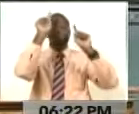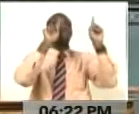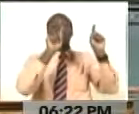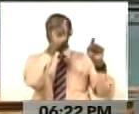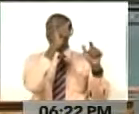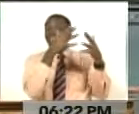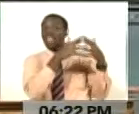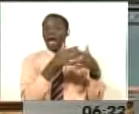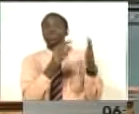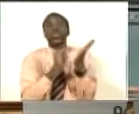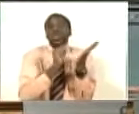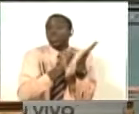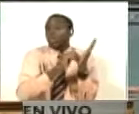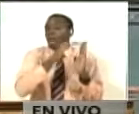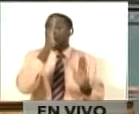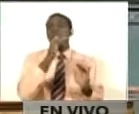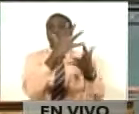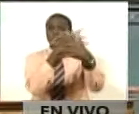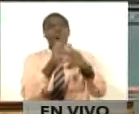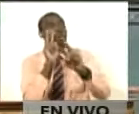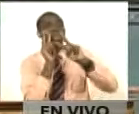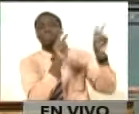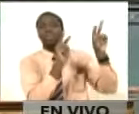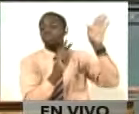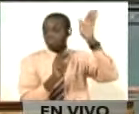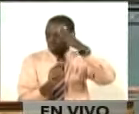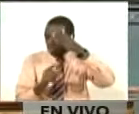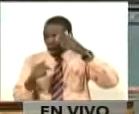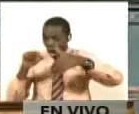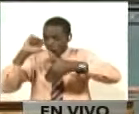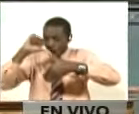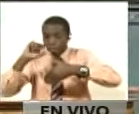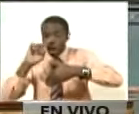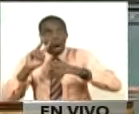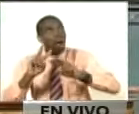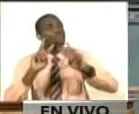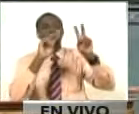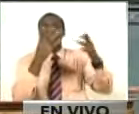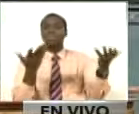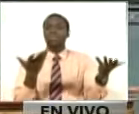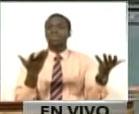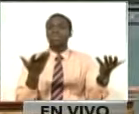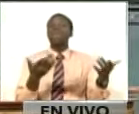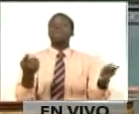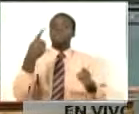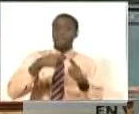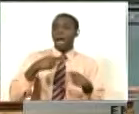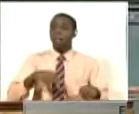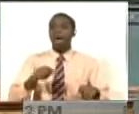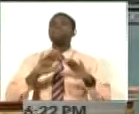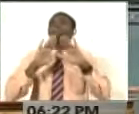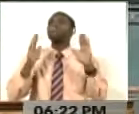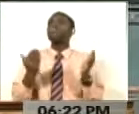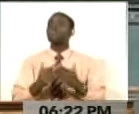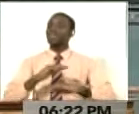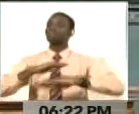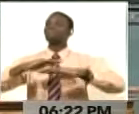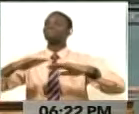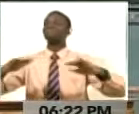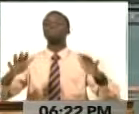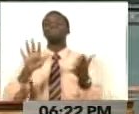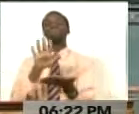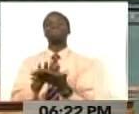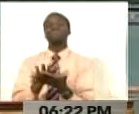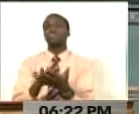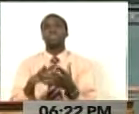Estados Unidos de Norteamérica. Las graves amenazas que hoy se ciernen sobre la paz y la estabilidad mundial provienen de esos